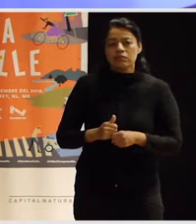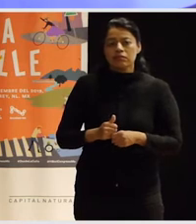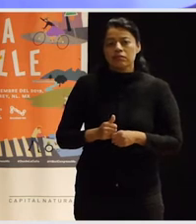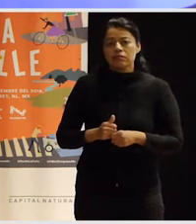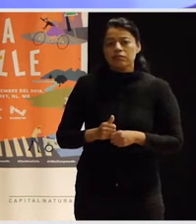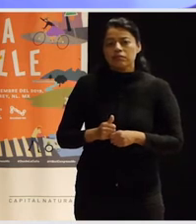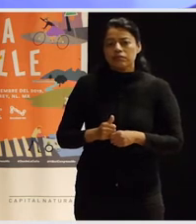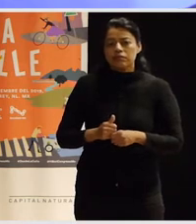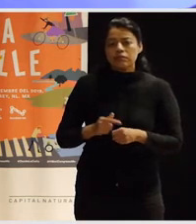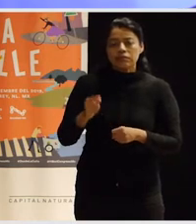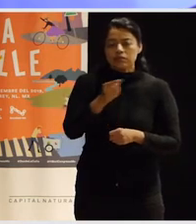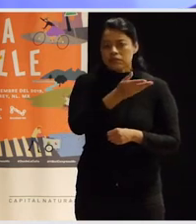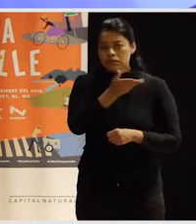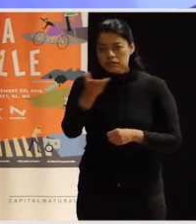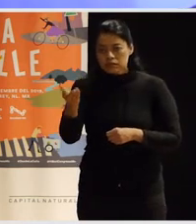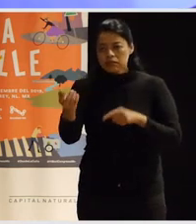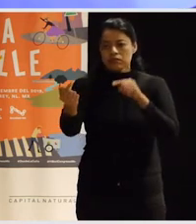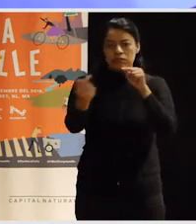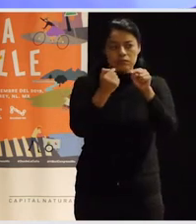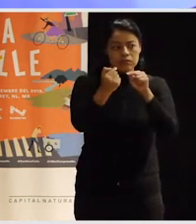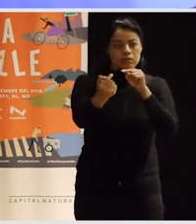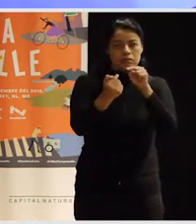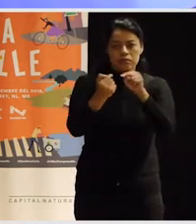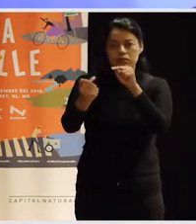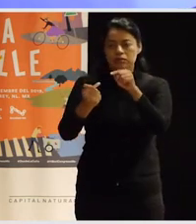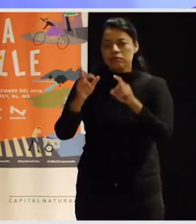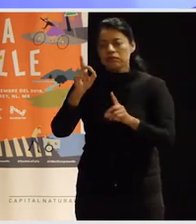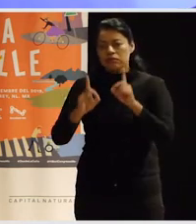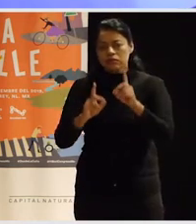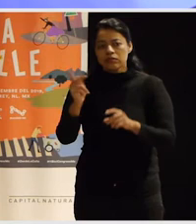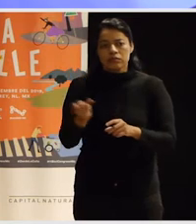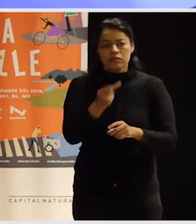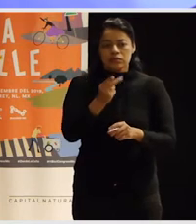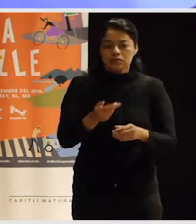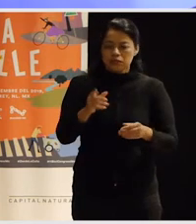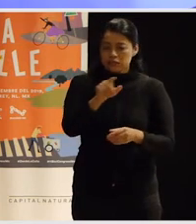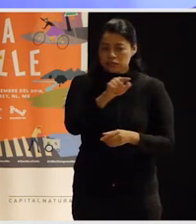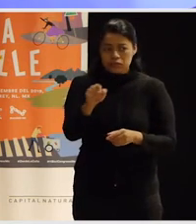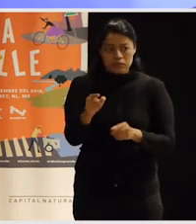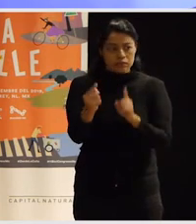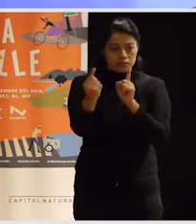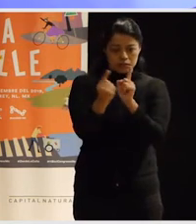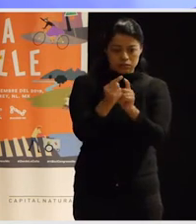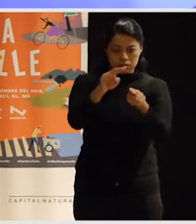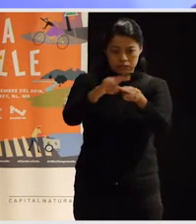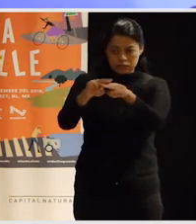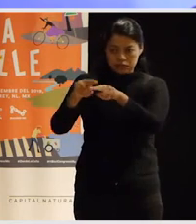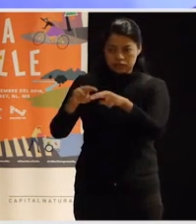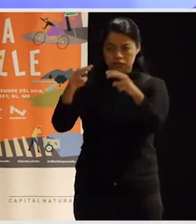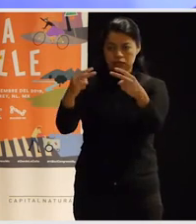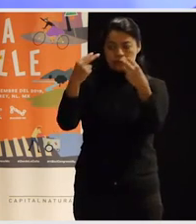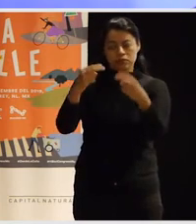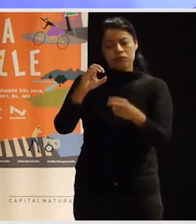el debate con quienes están por acá, ya sea físicamente o virtualmente, ya ahora que estamos en